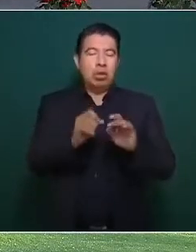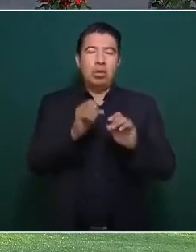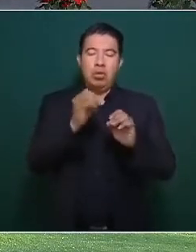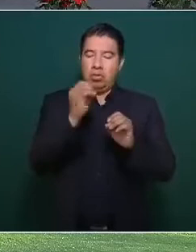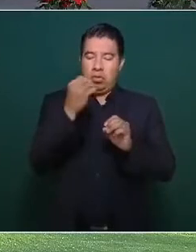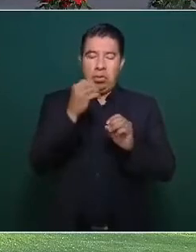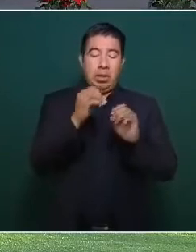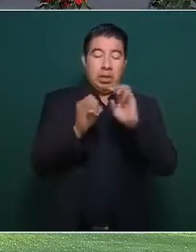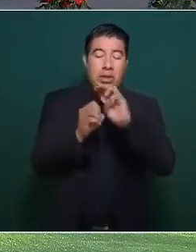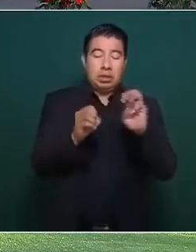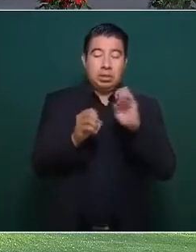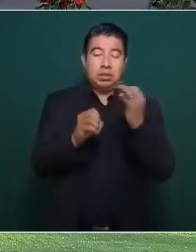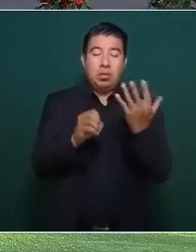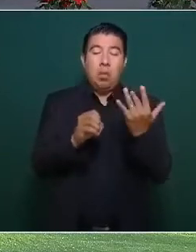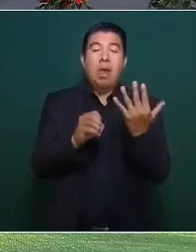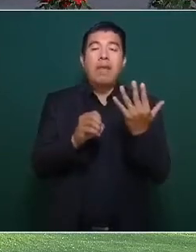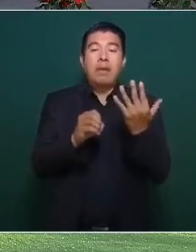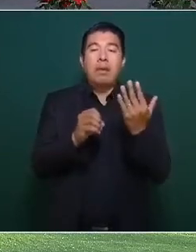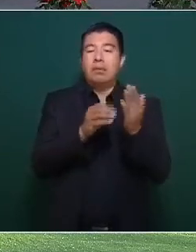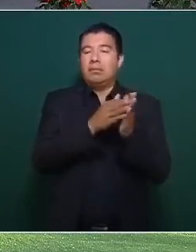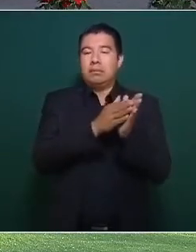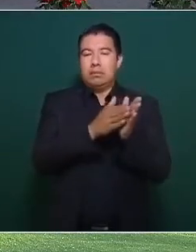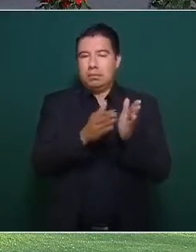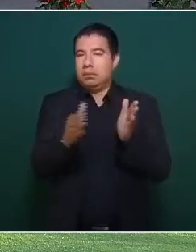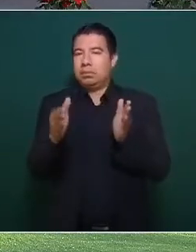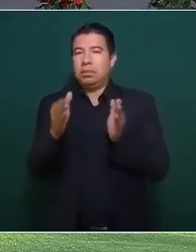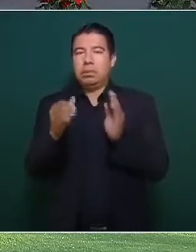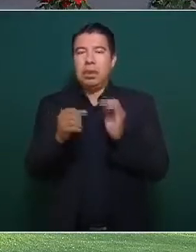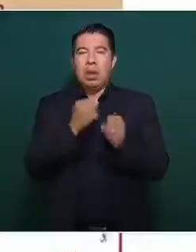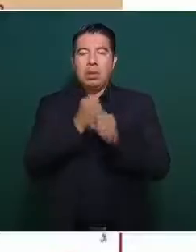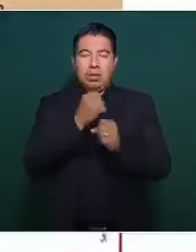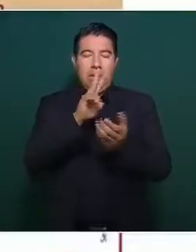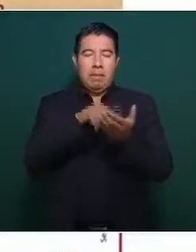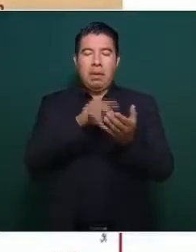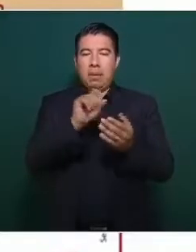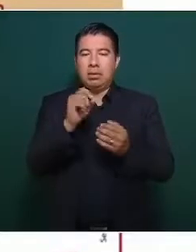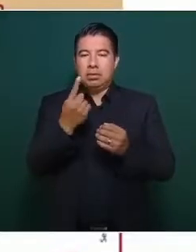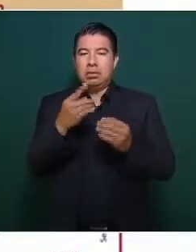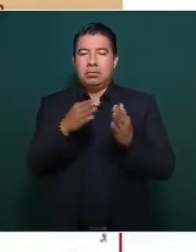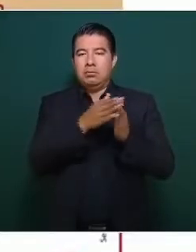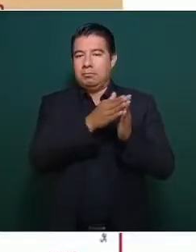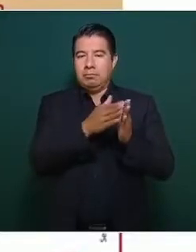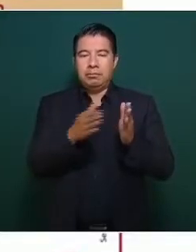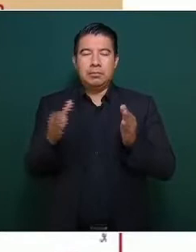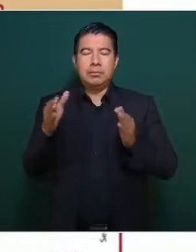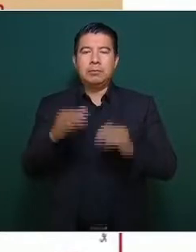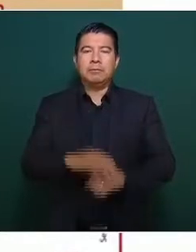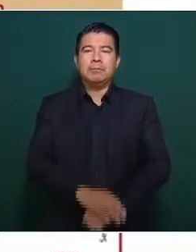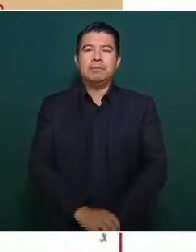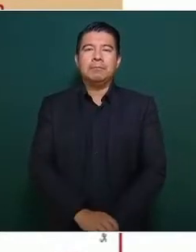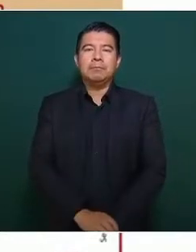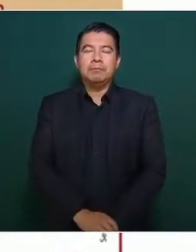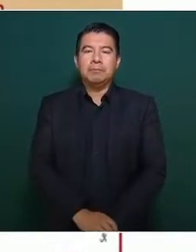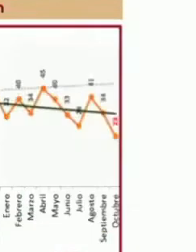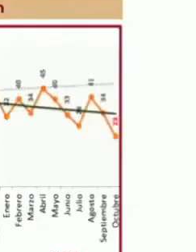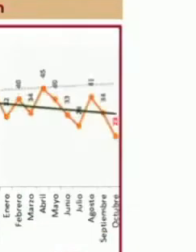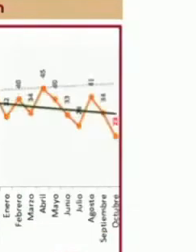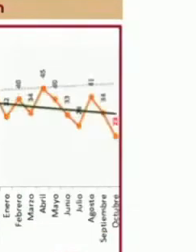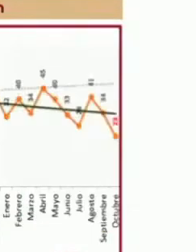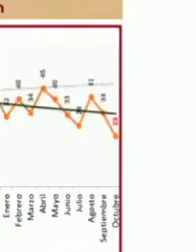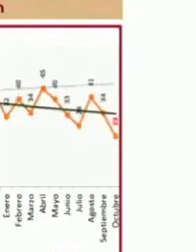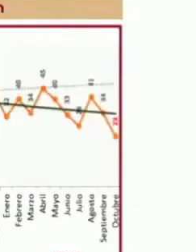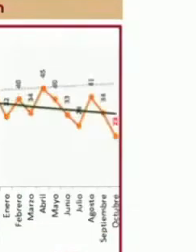en lo que va del año 2021. Y en el anterior, en el 2020, tuvieron